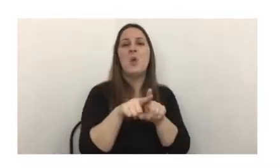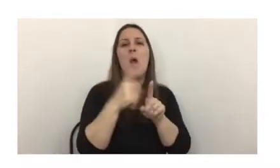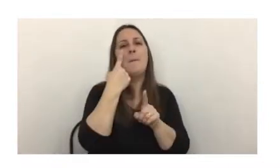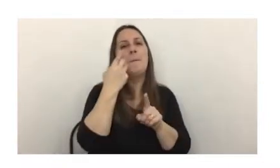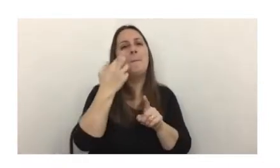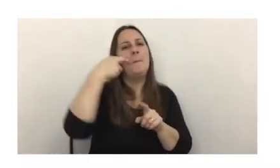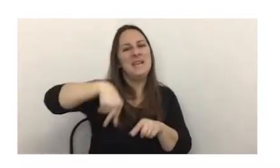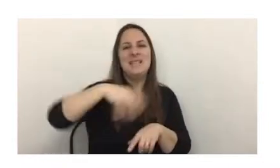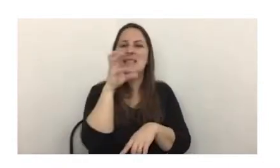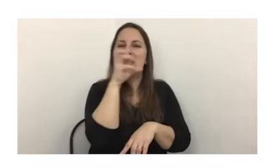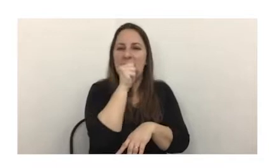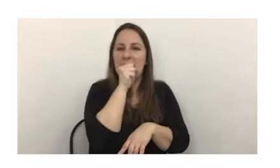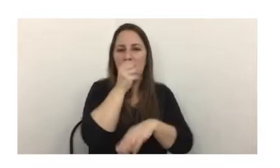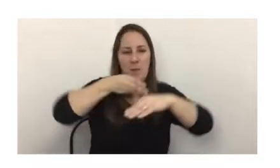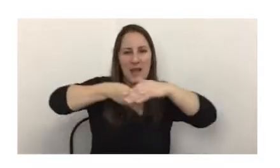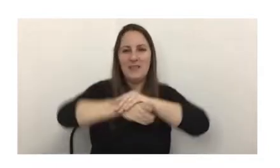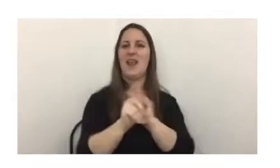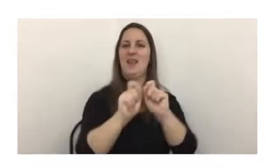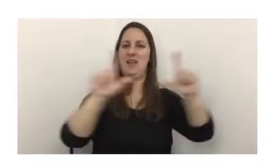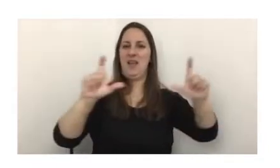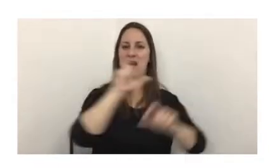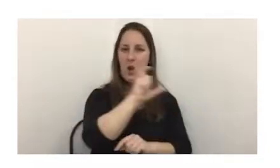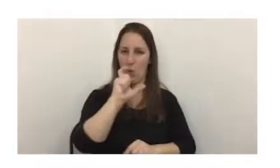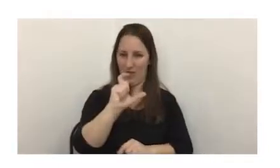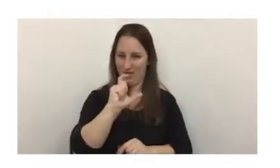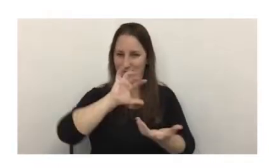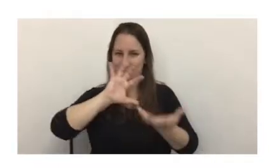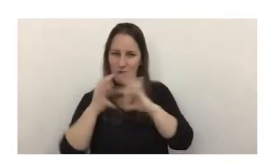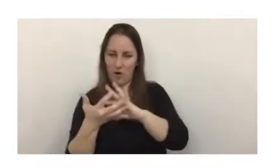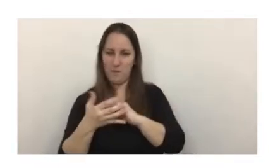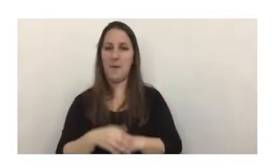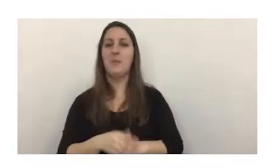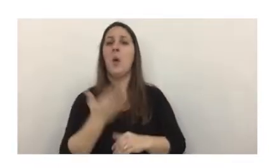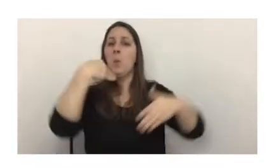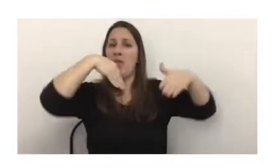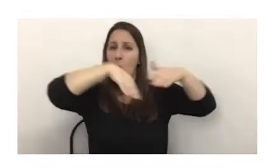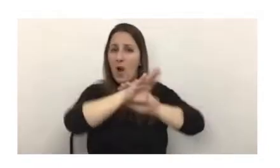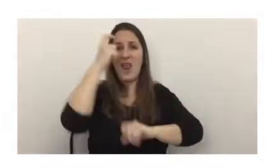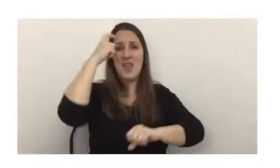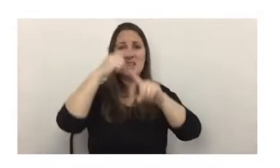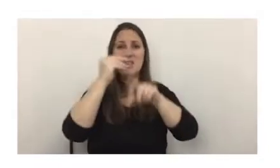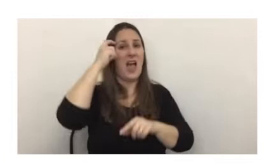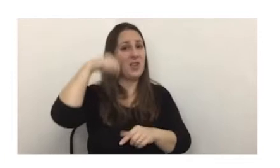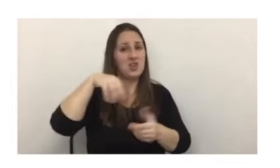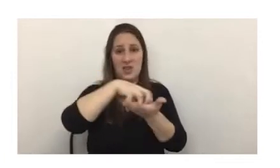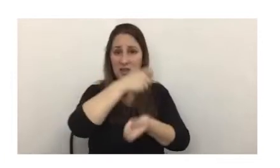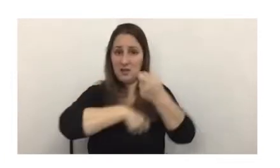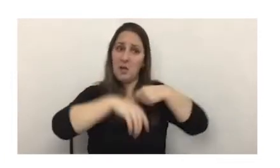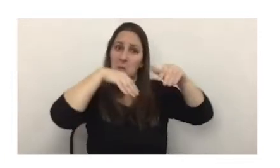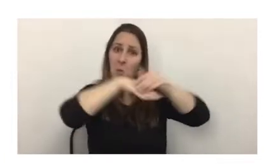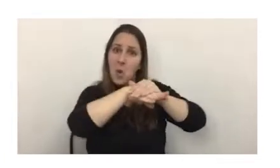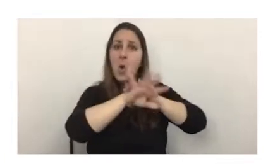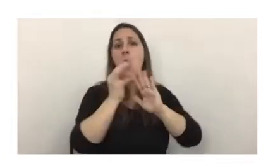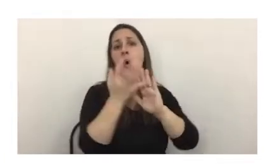secreto para acceder a la cuenta, ¿sí? Se puede quedar allí almacenada la criptomoneda en el exchange o podemos